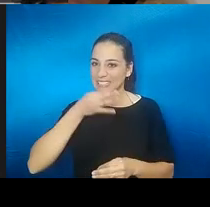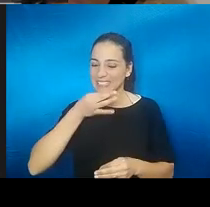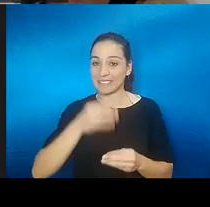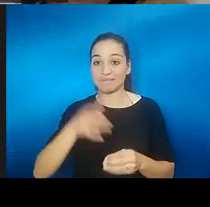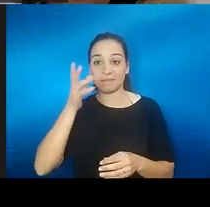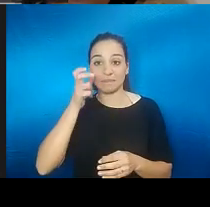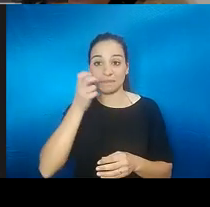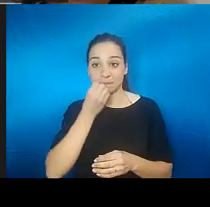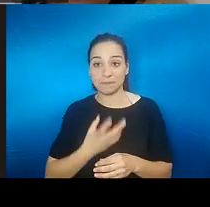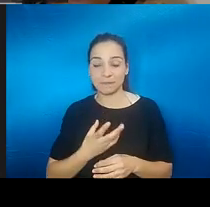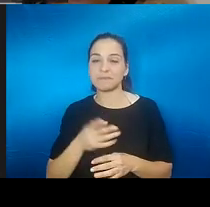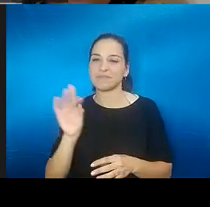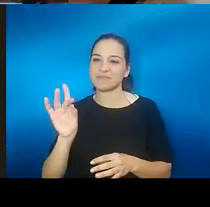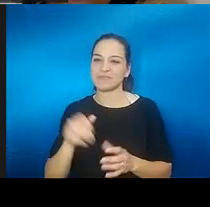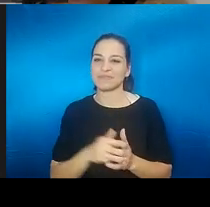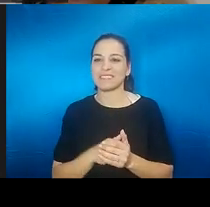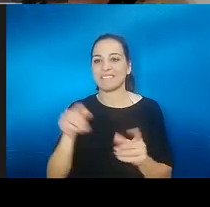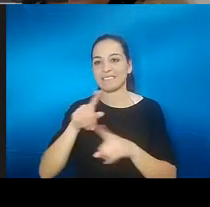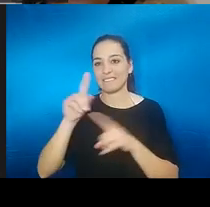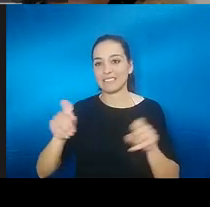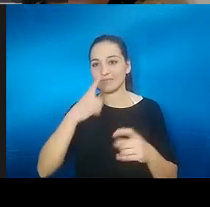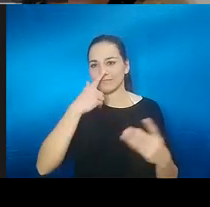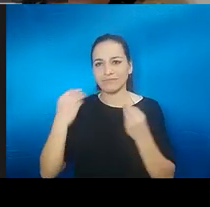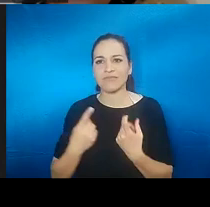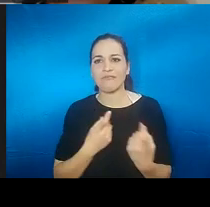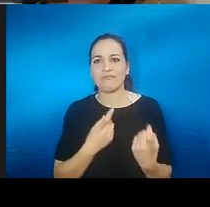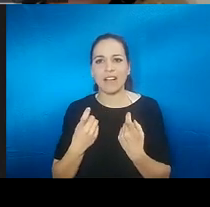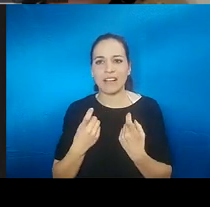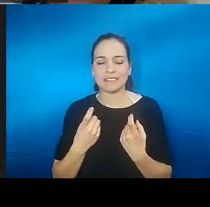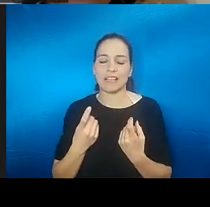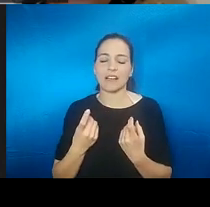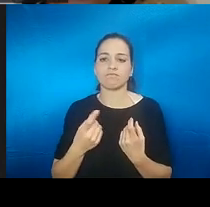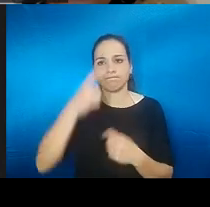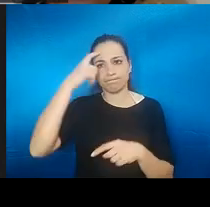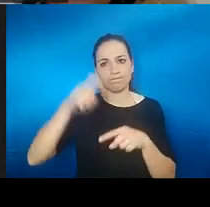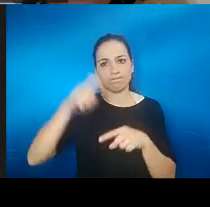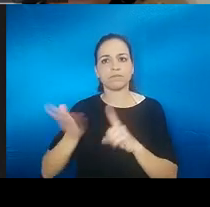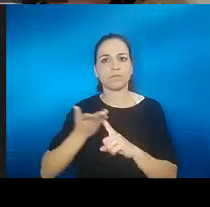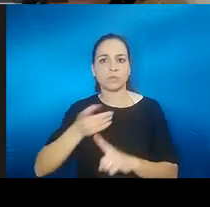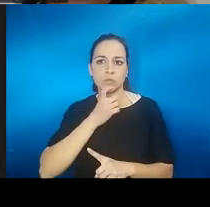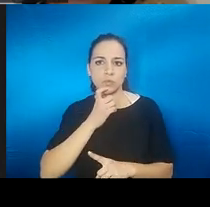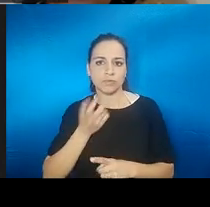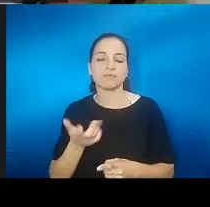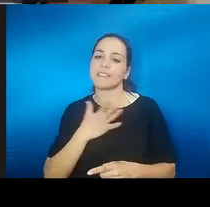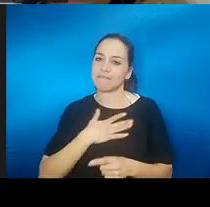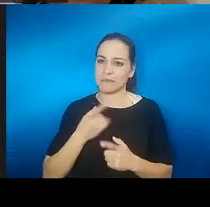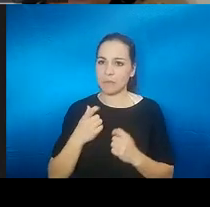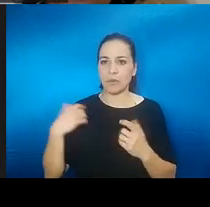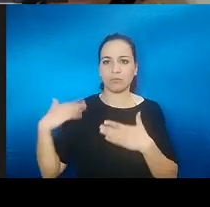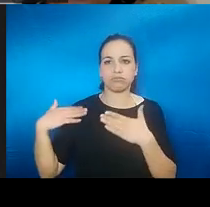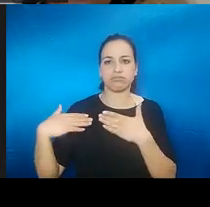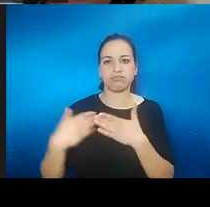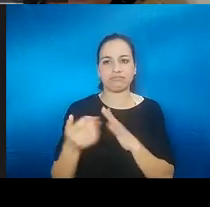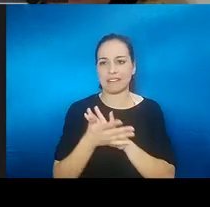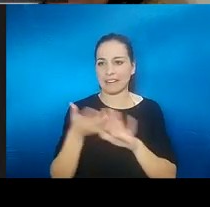oís bien? Cuéntanos cómo afecta psicológicamente la falta de olfato. Vale, pues nada, yo os quería hacer un poco de recorrido rápido, porque ya han comentado